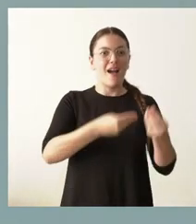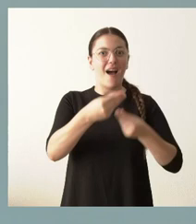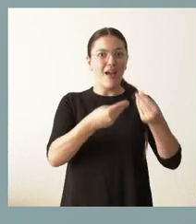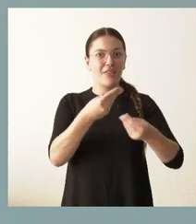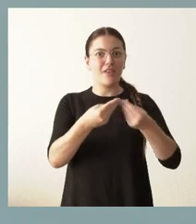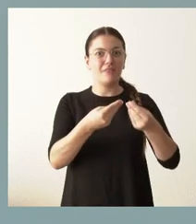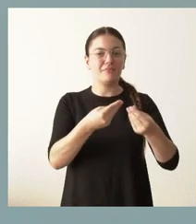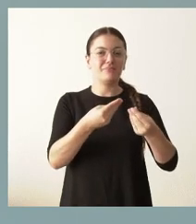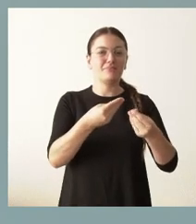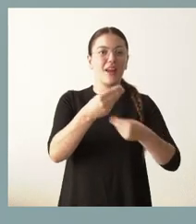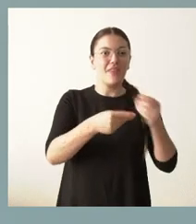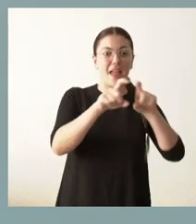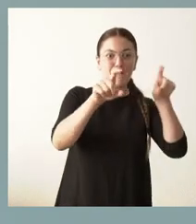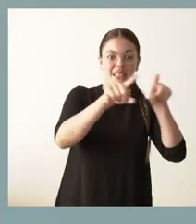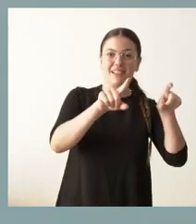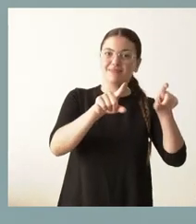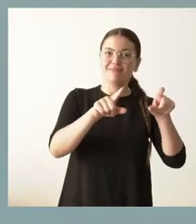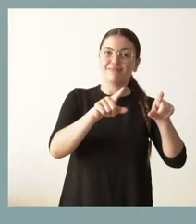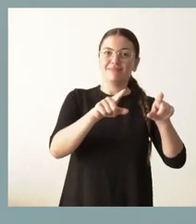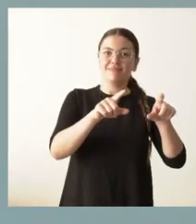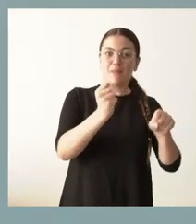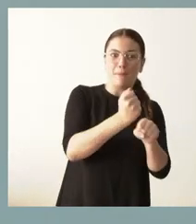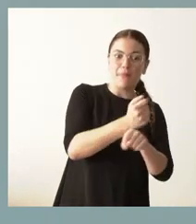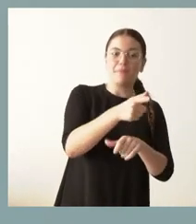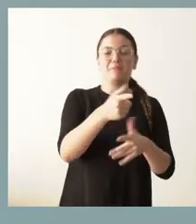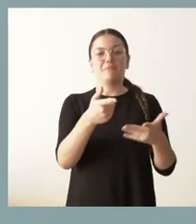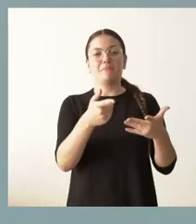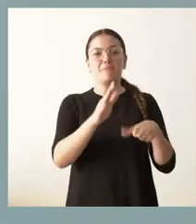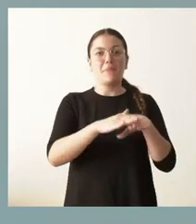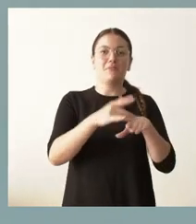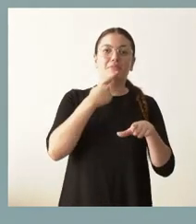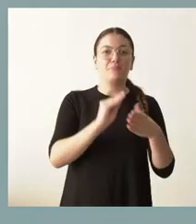económicas generadoras de empleo especialmente las más consumidoras de energía.